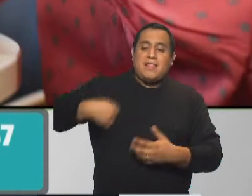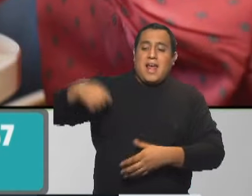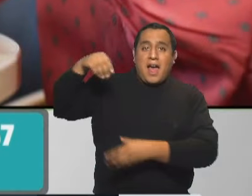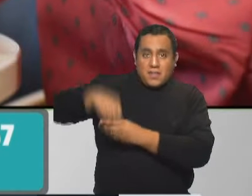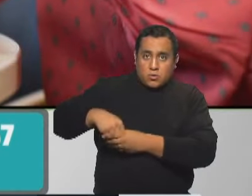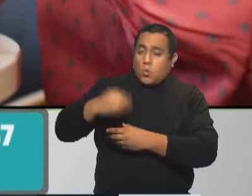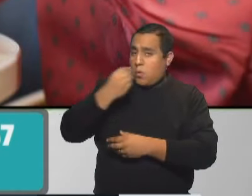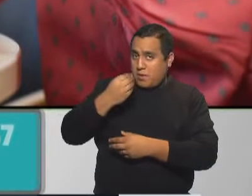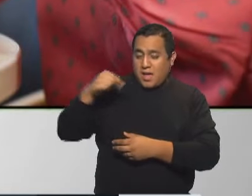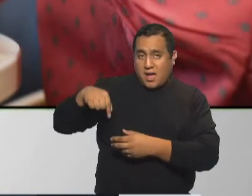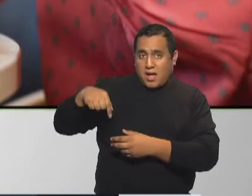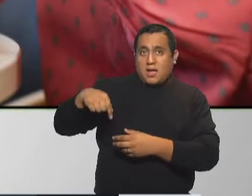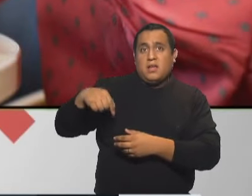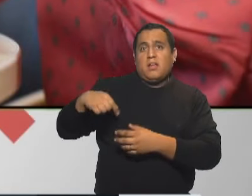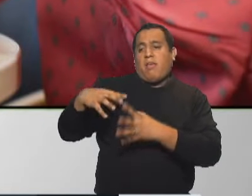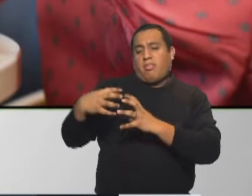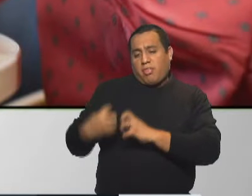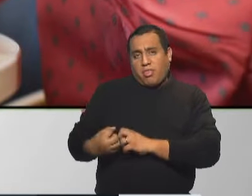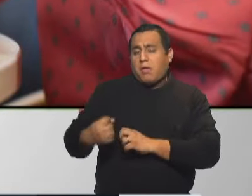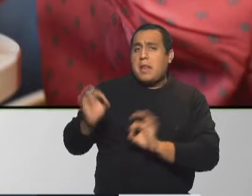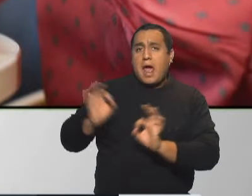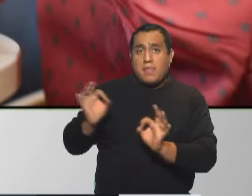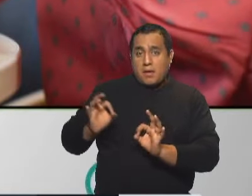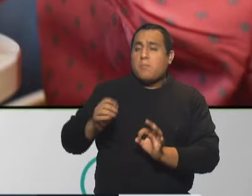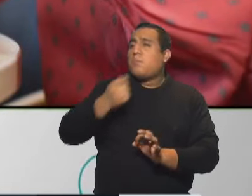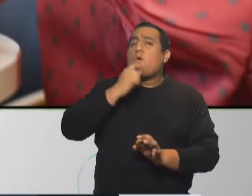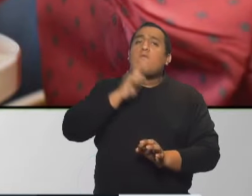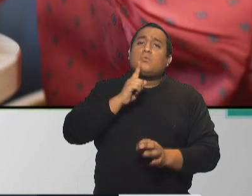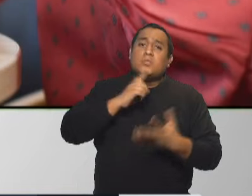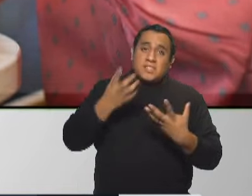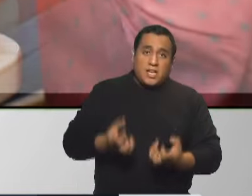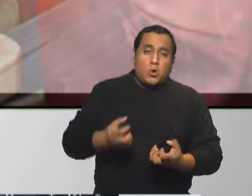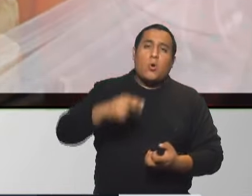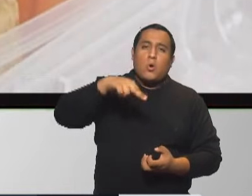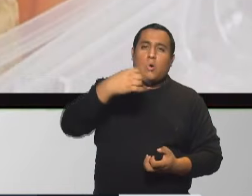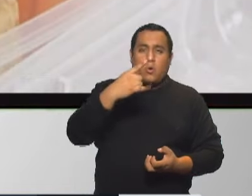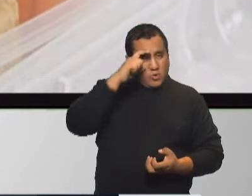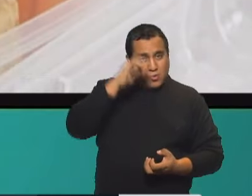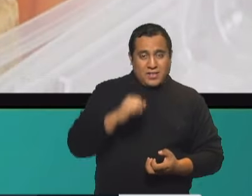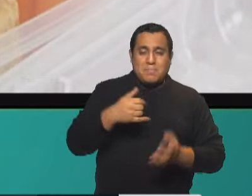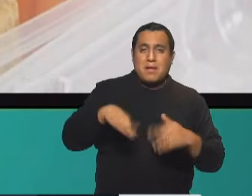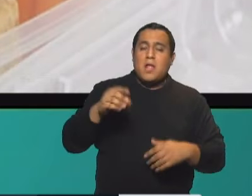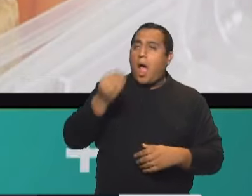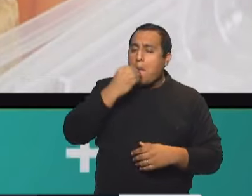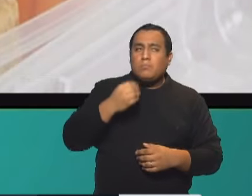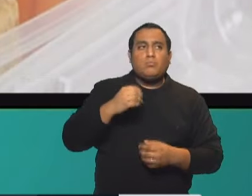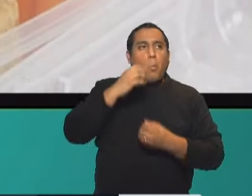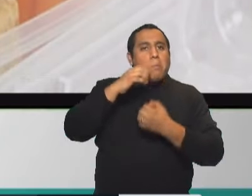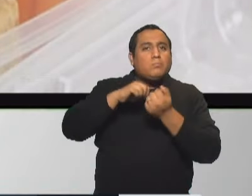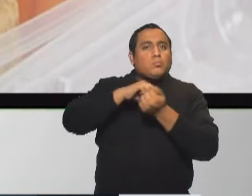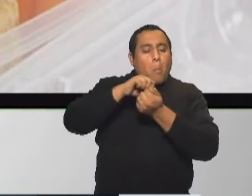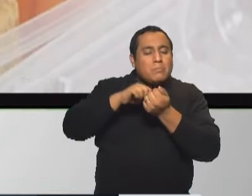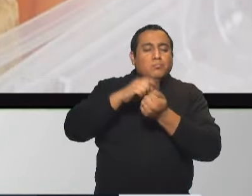que no tienen problema de caducidad o de echarse a perder. Frutos secos, sobre todo nueces, que si las masticamos mucho dan muchísima